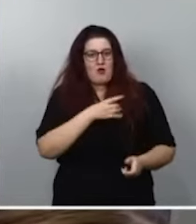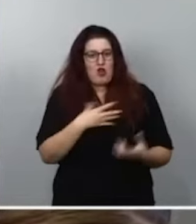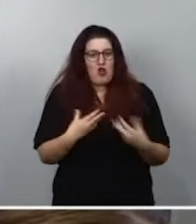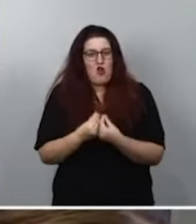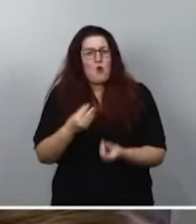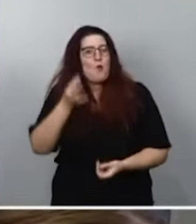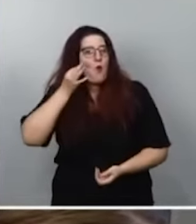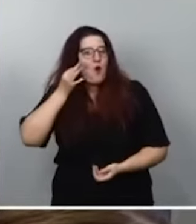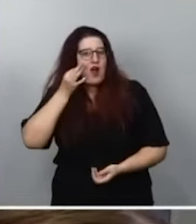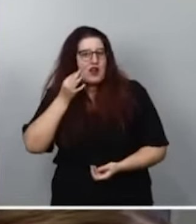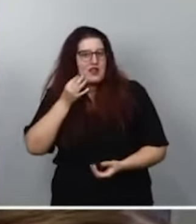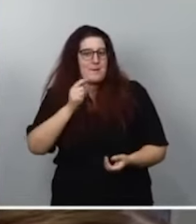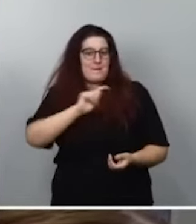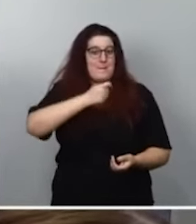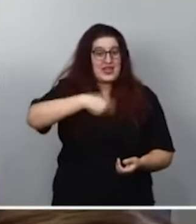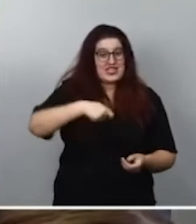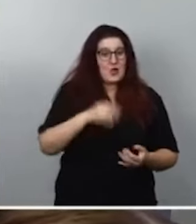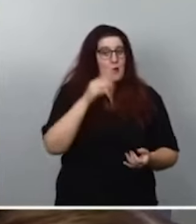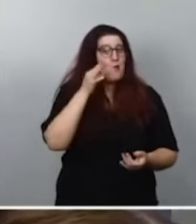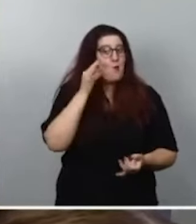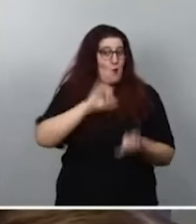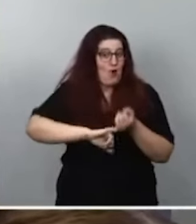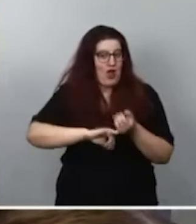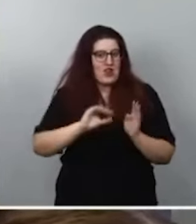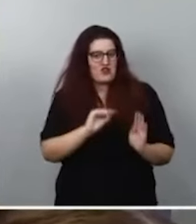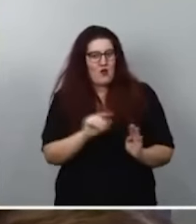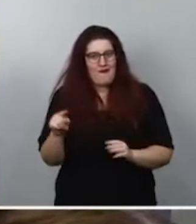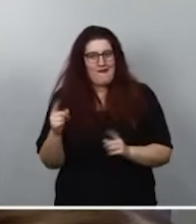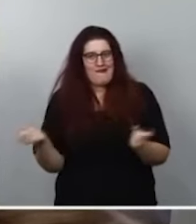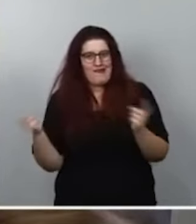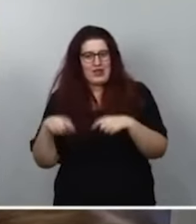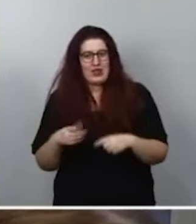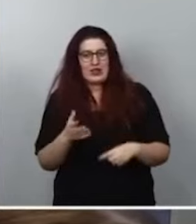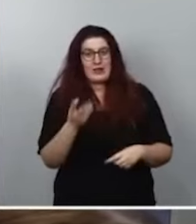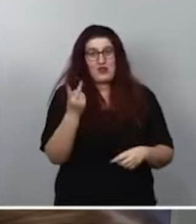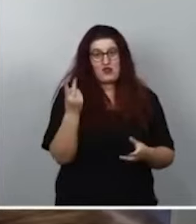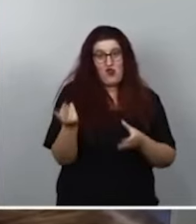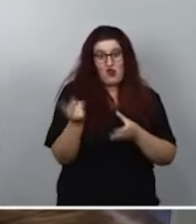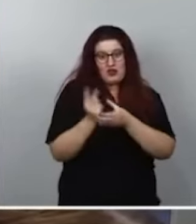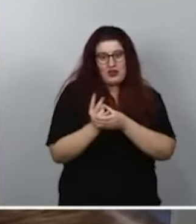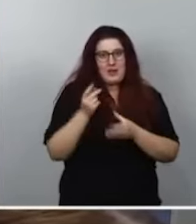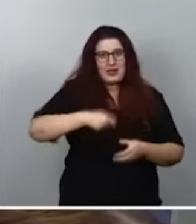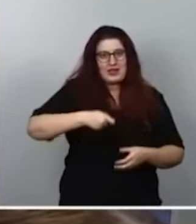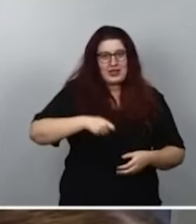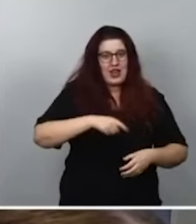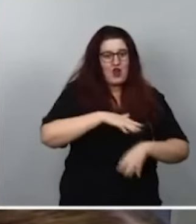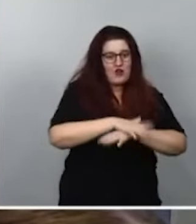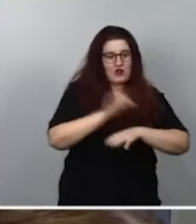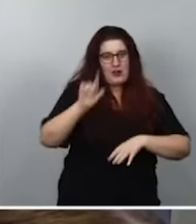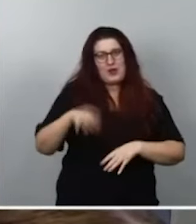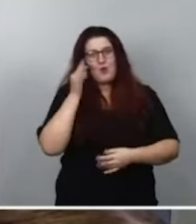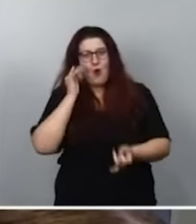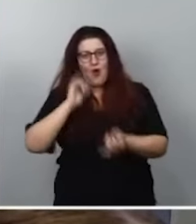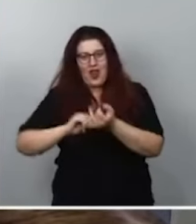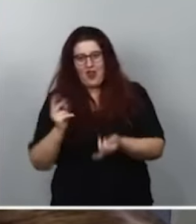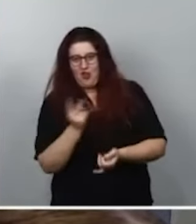mujer del presidente y en dos de ellas se reunió con el presidente del Gobierno y también estaba presente Begoña Gómez. Quería saber si